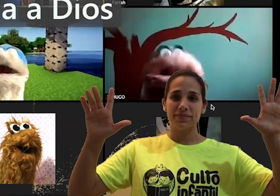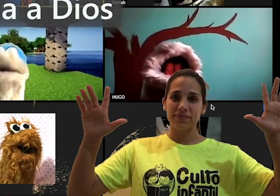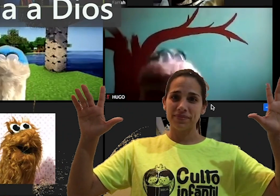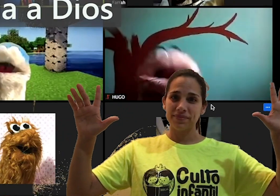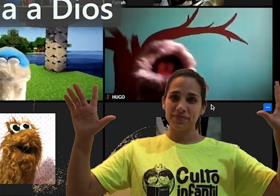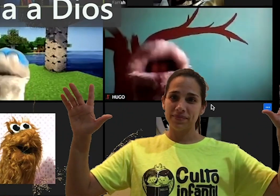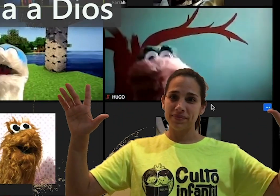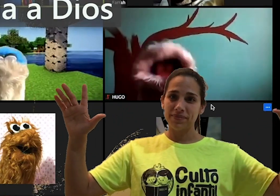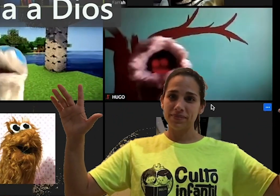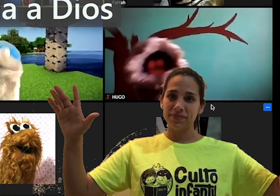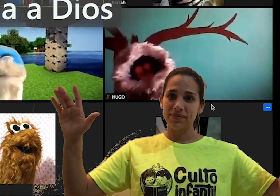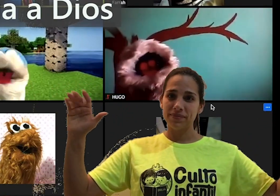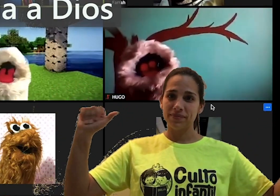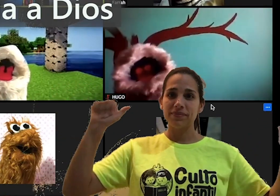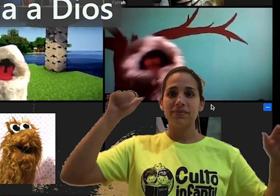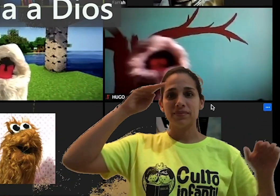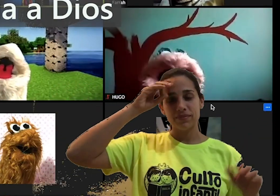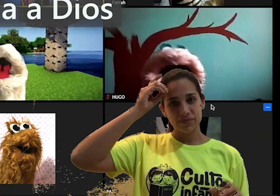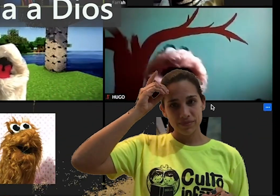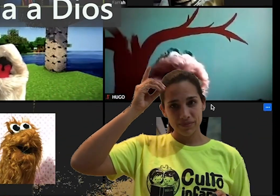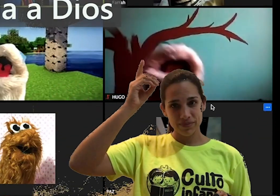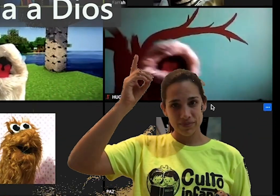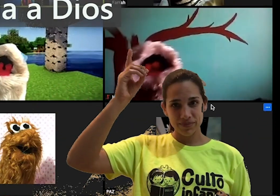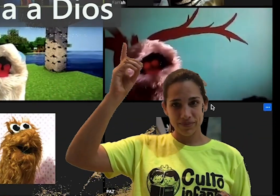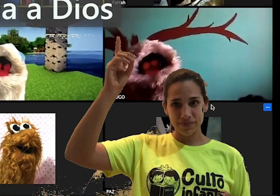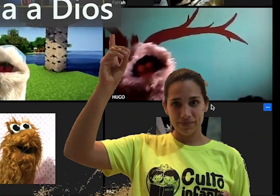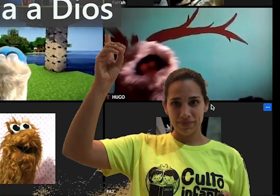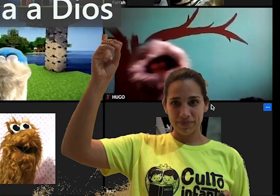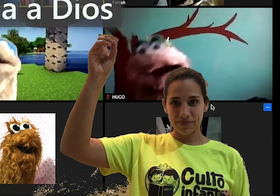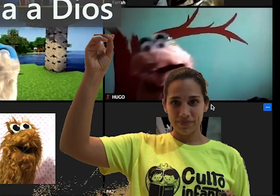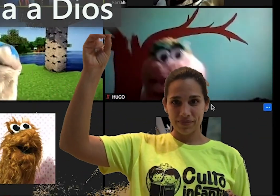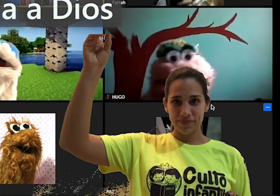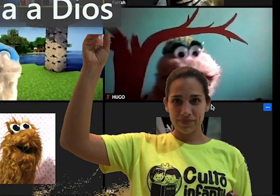Gloria a Dios,